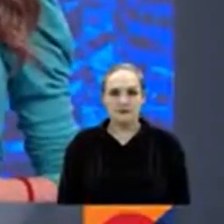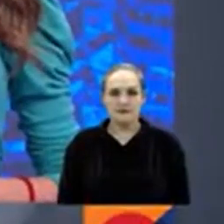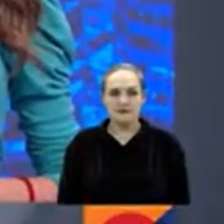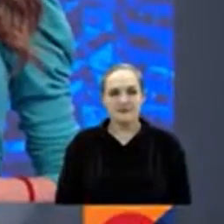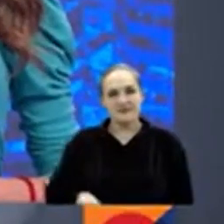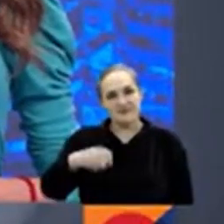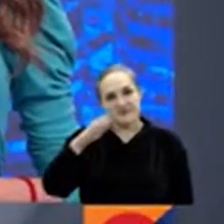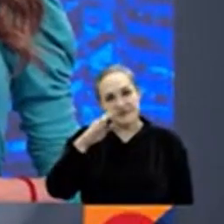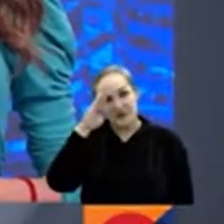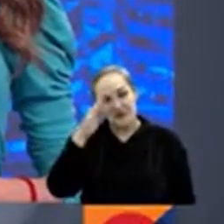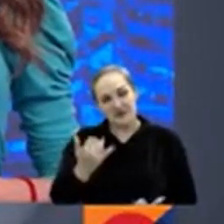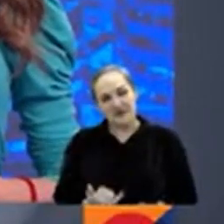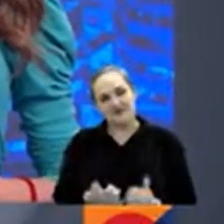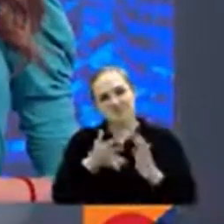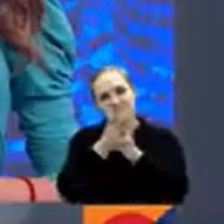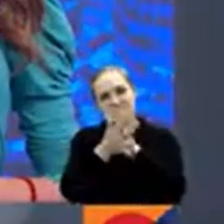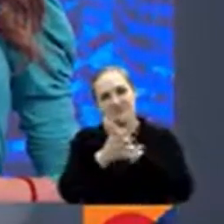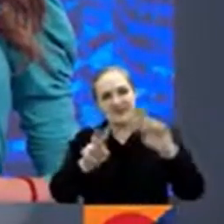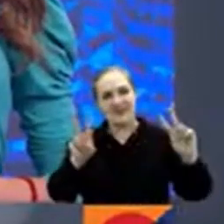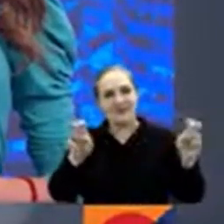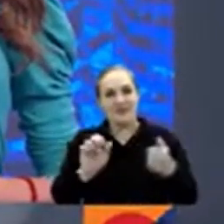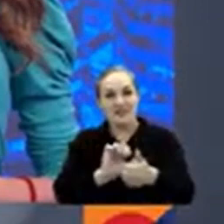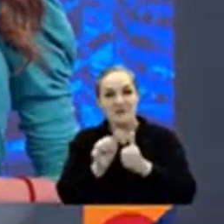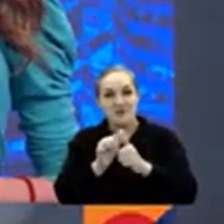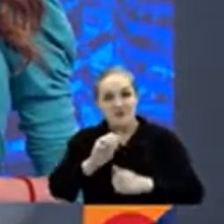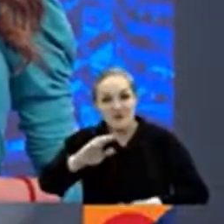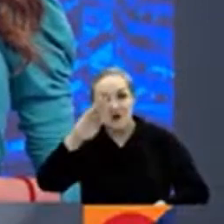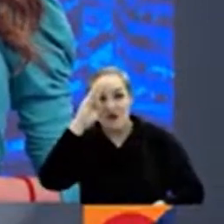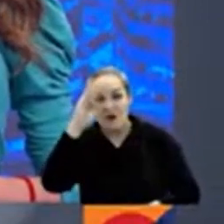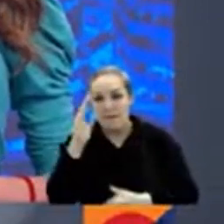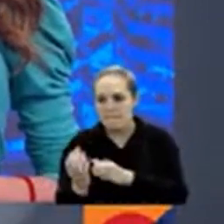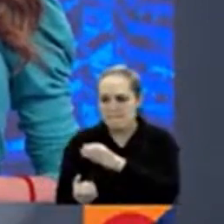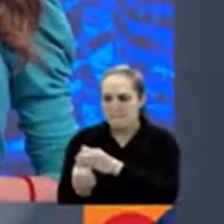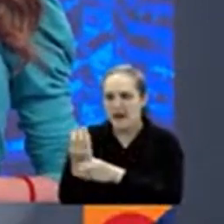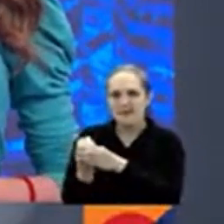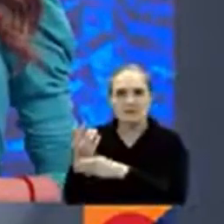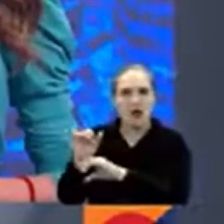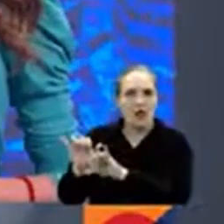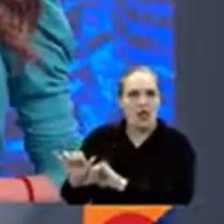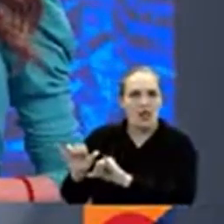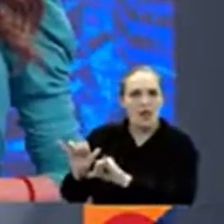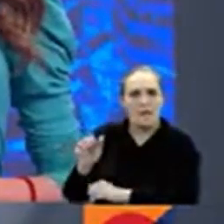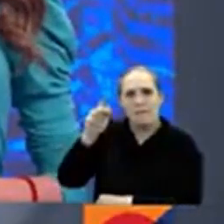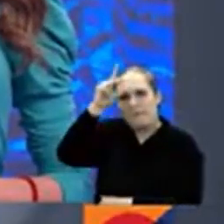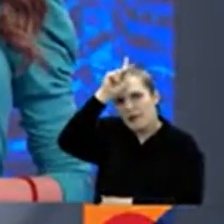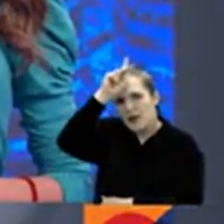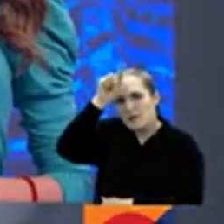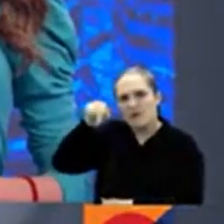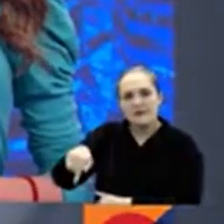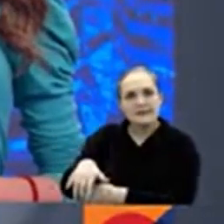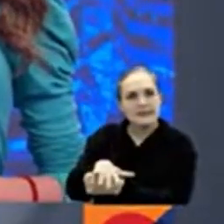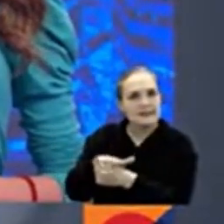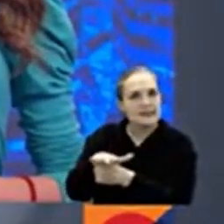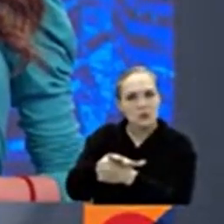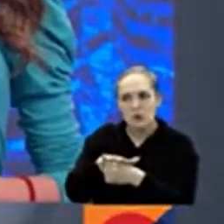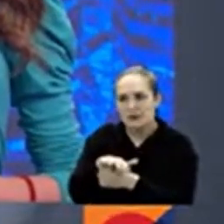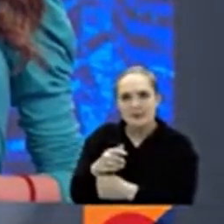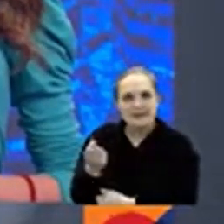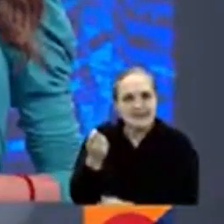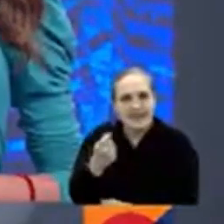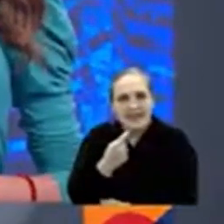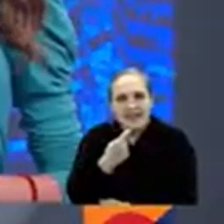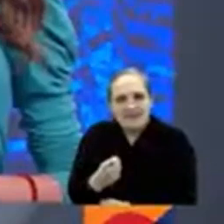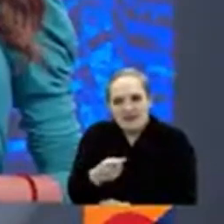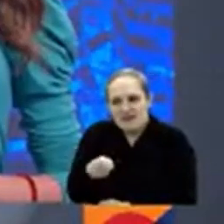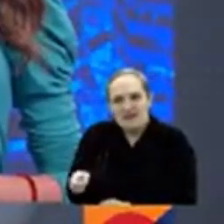Hora de los deportes con Yuli Torres. Yuli, el deportivo pasto que permanece en Perú se encuentra en una situación bastante difícil.